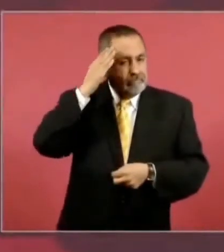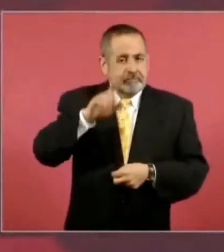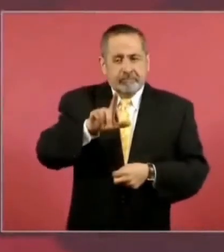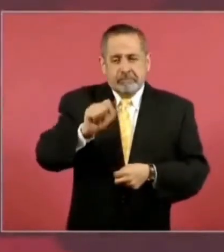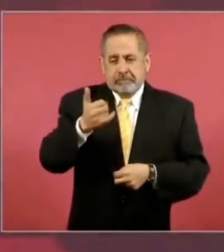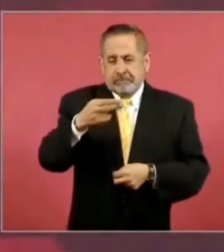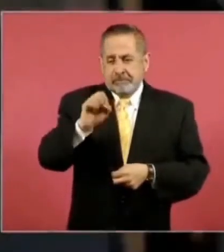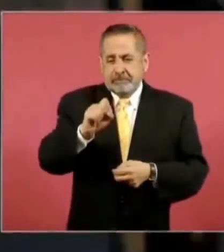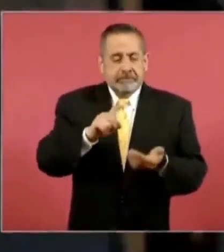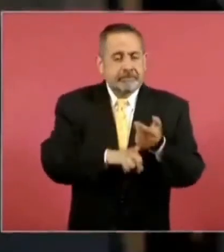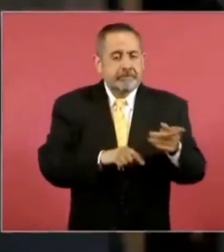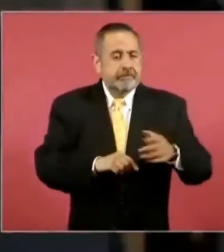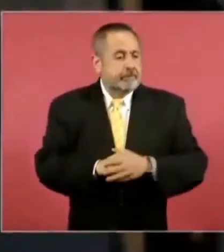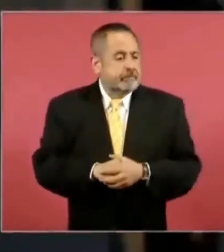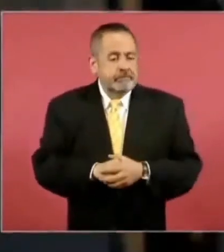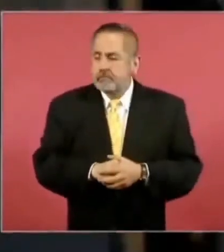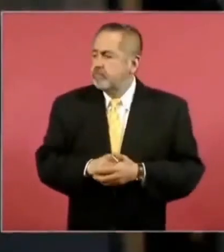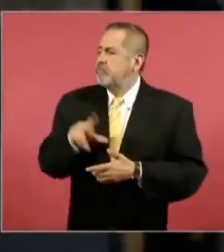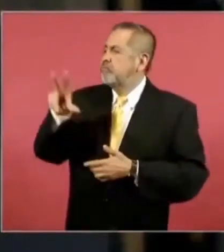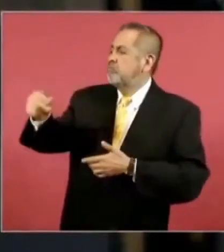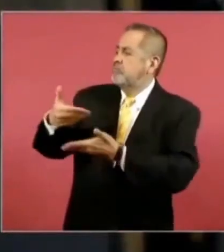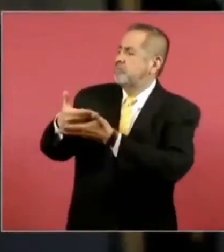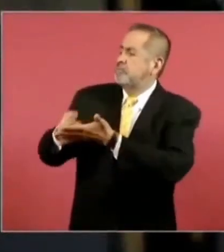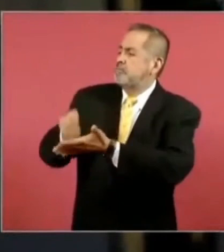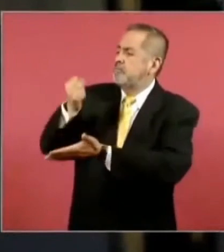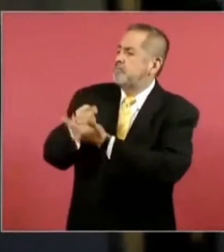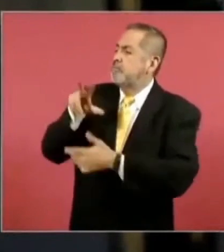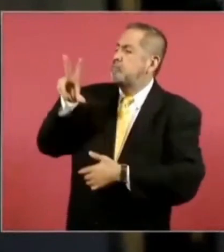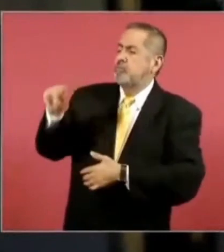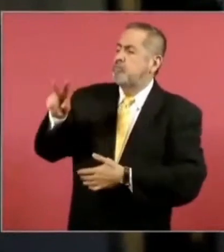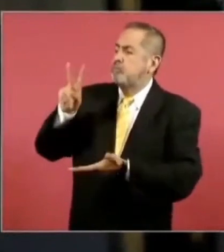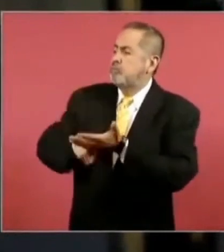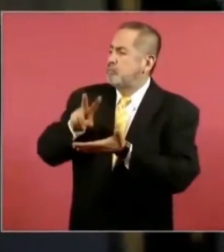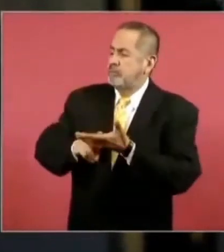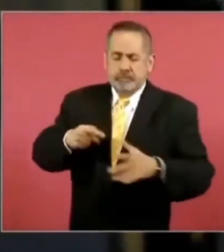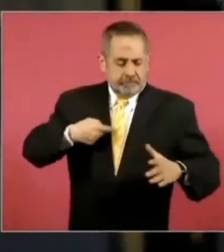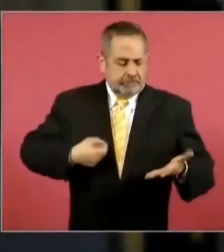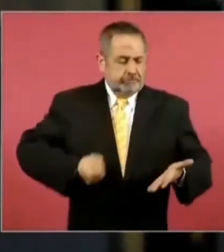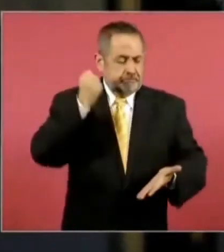deja sin efecto el decreto